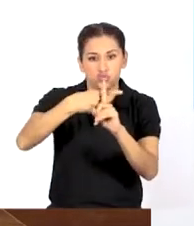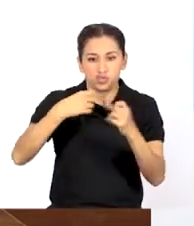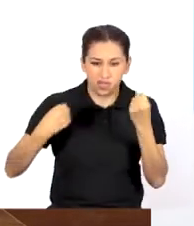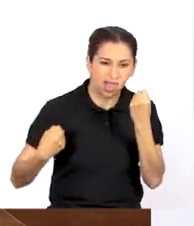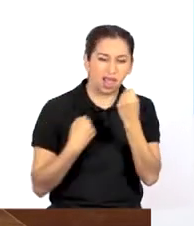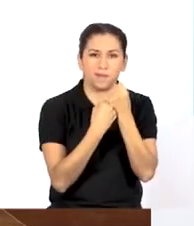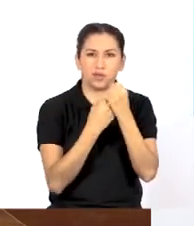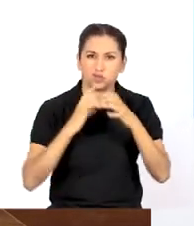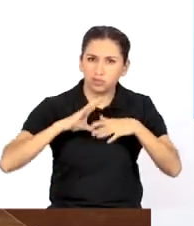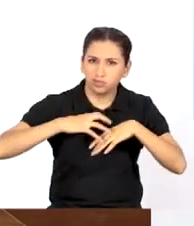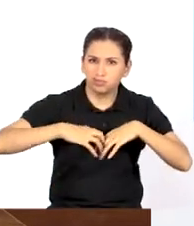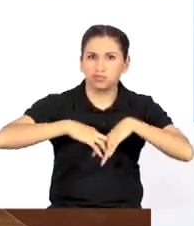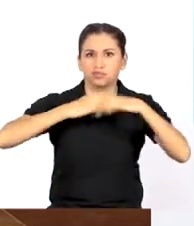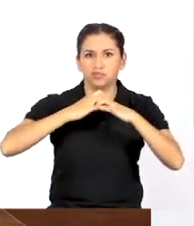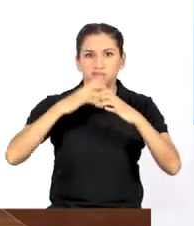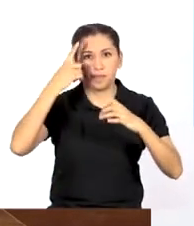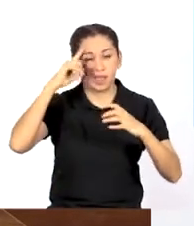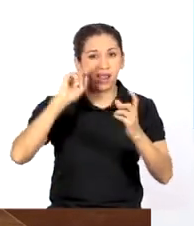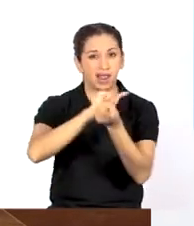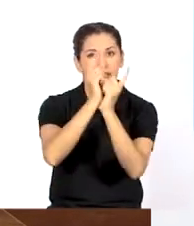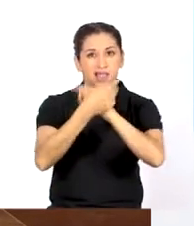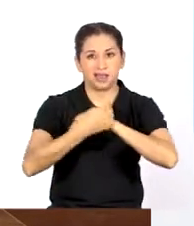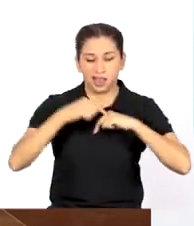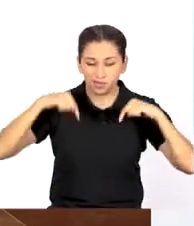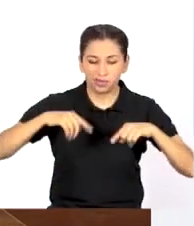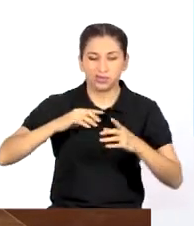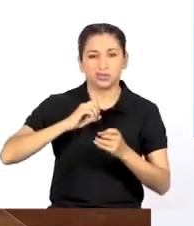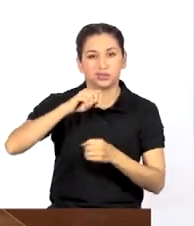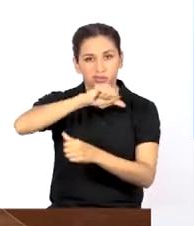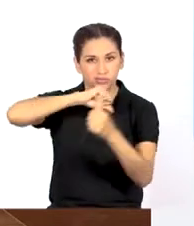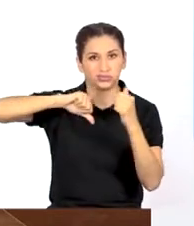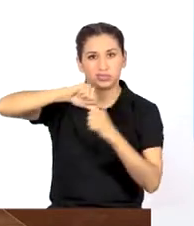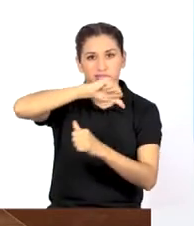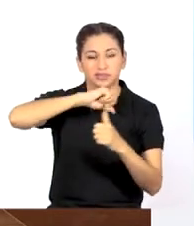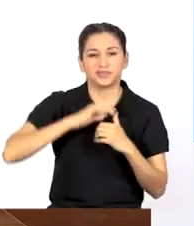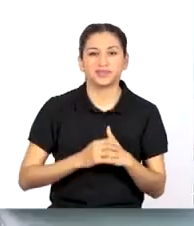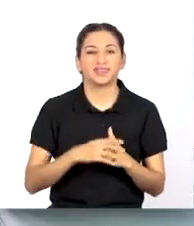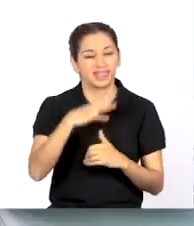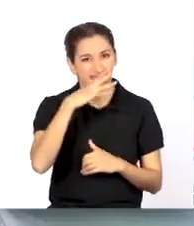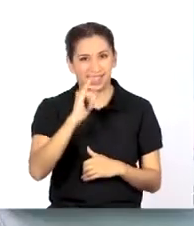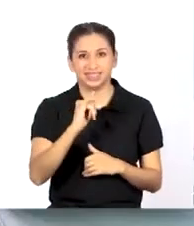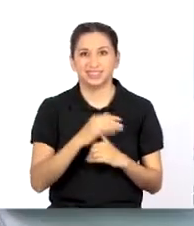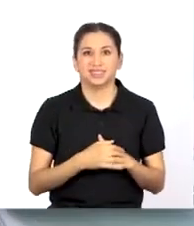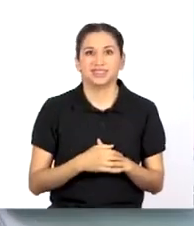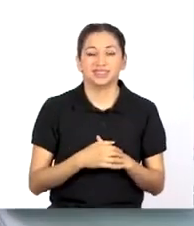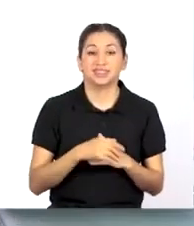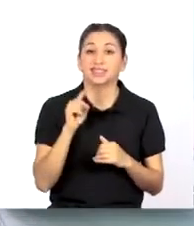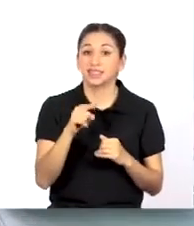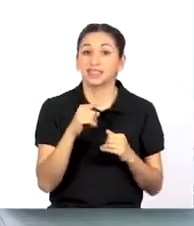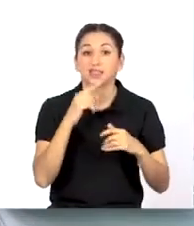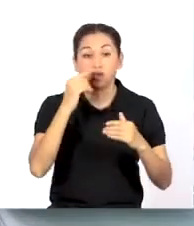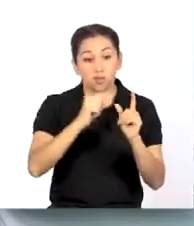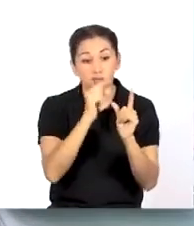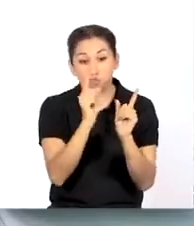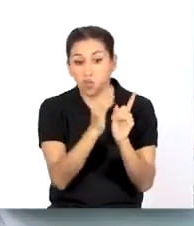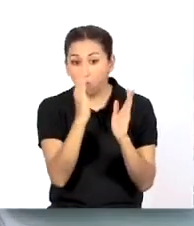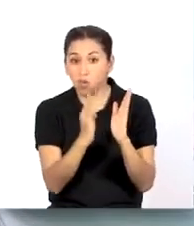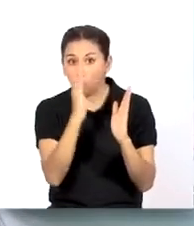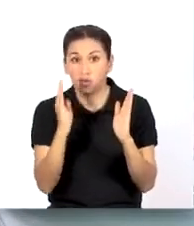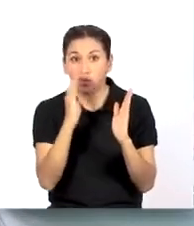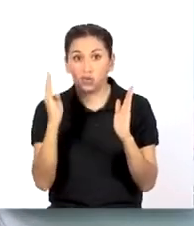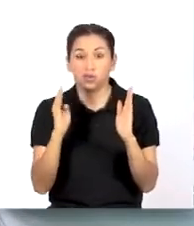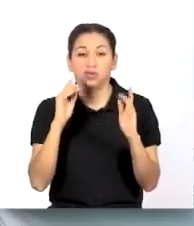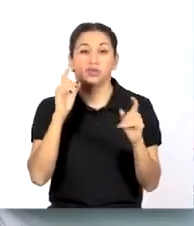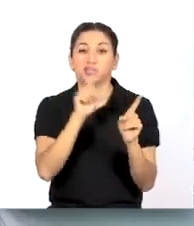esfuerzos para lograr cambios importantes en nuestra sociedad. Así es. Y en la medida que razonemos